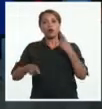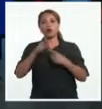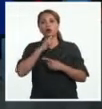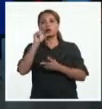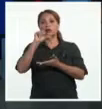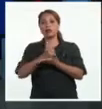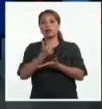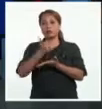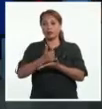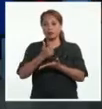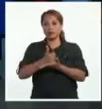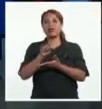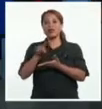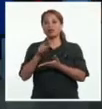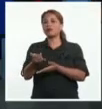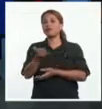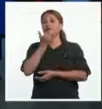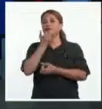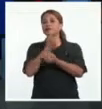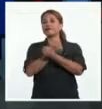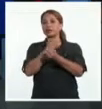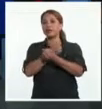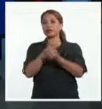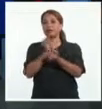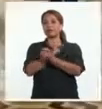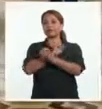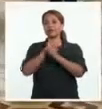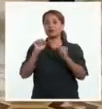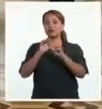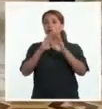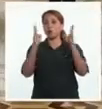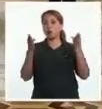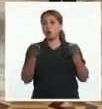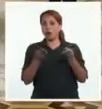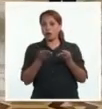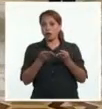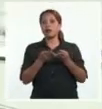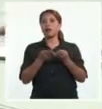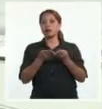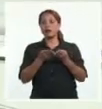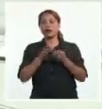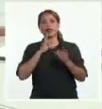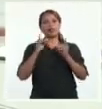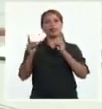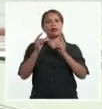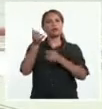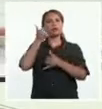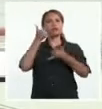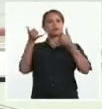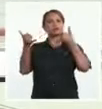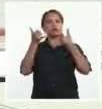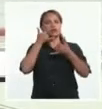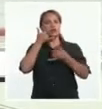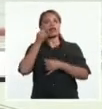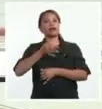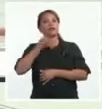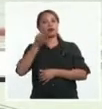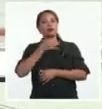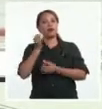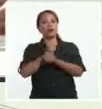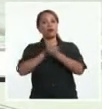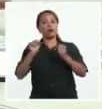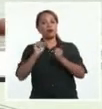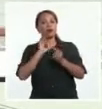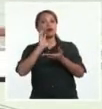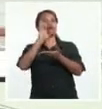de Zaporozhye crean el peligro de una catástrofe global. En el diálogo telefónico, Putin alertó que los bombardeos a la planta